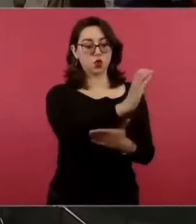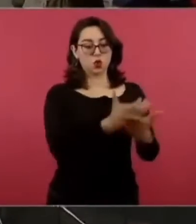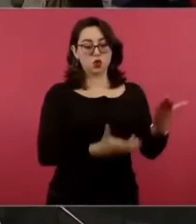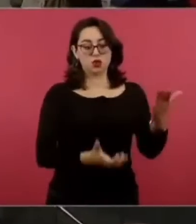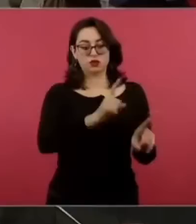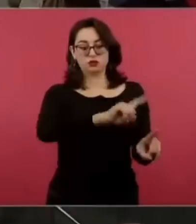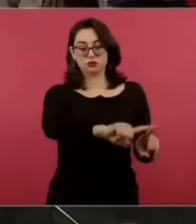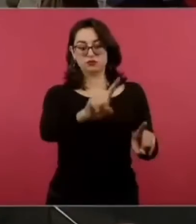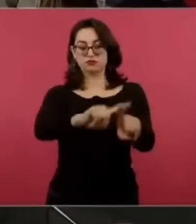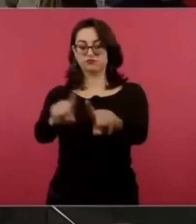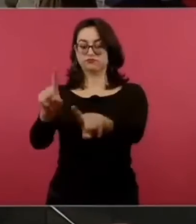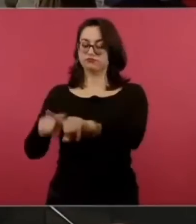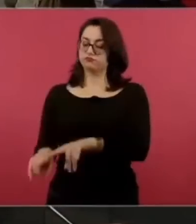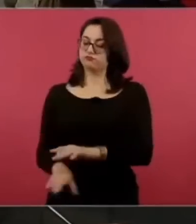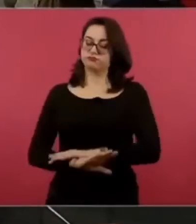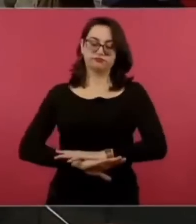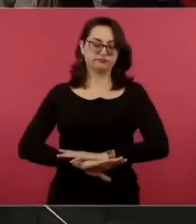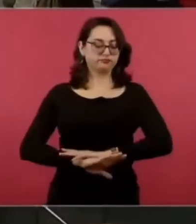tienen